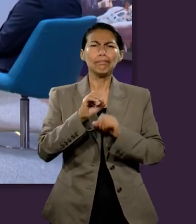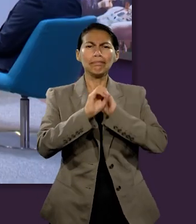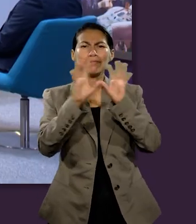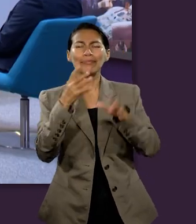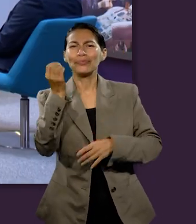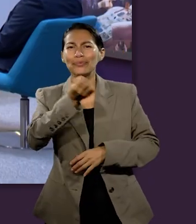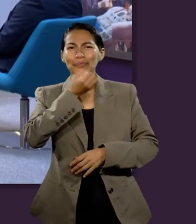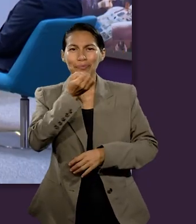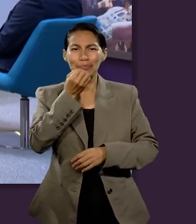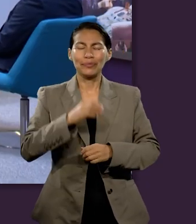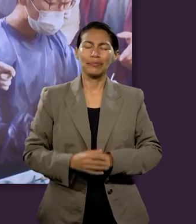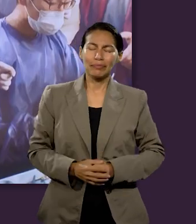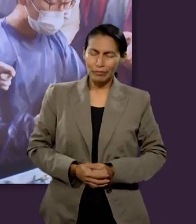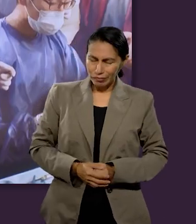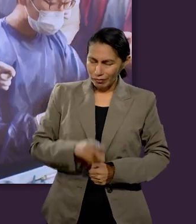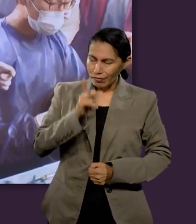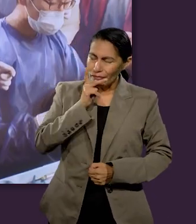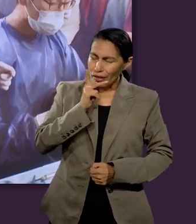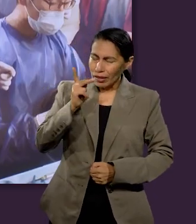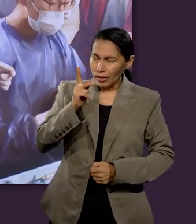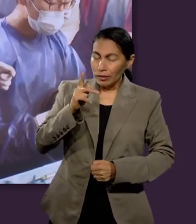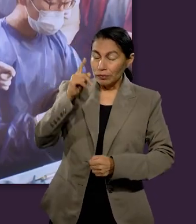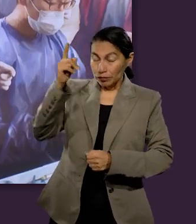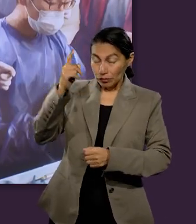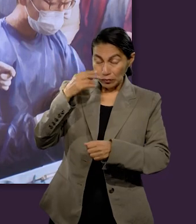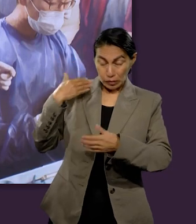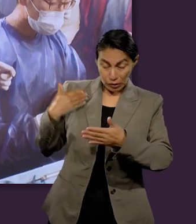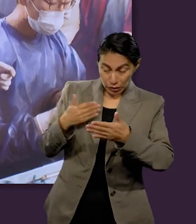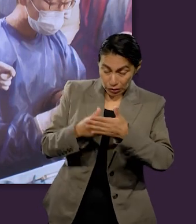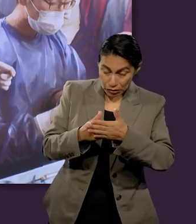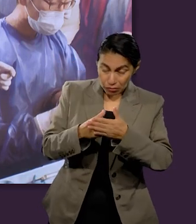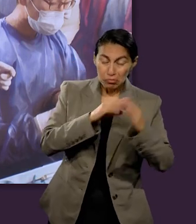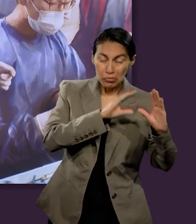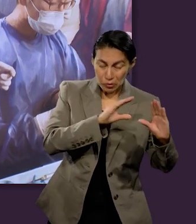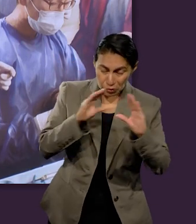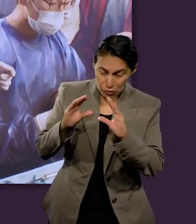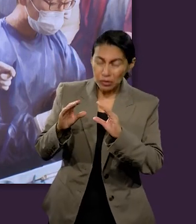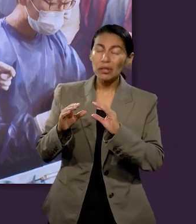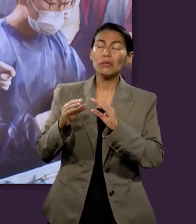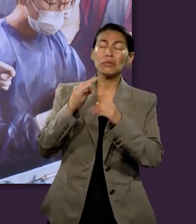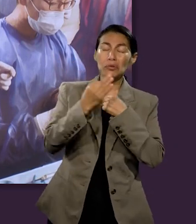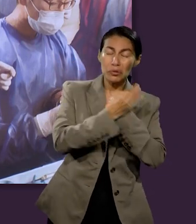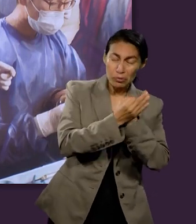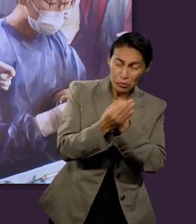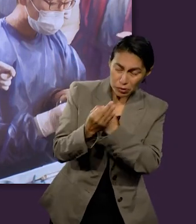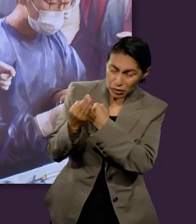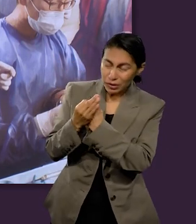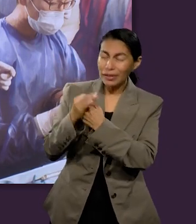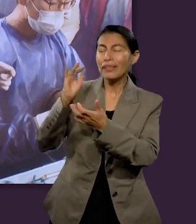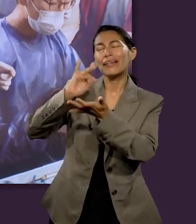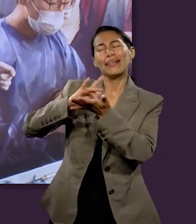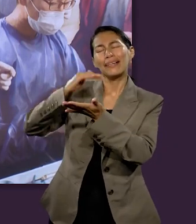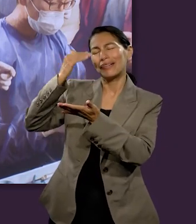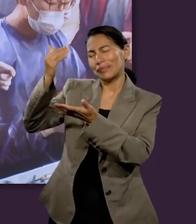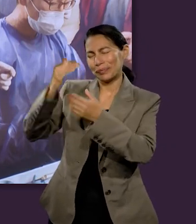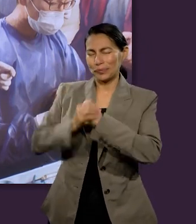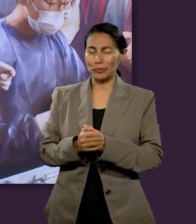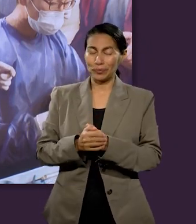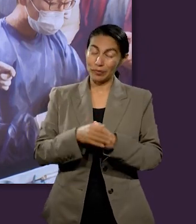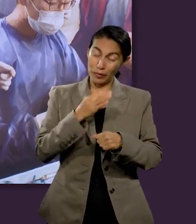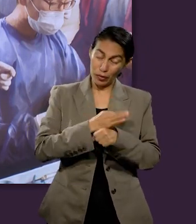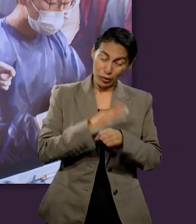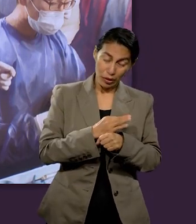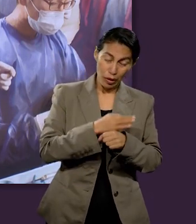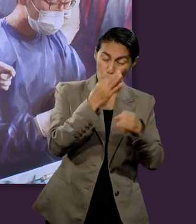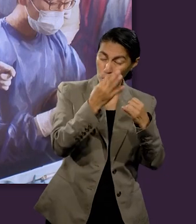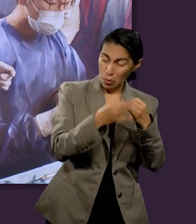Claro que sí, oremos. Gracias, cariñoso Padre, porque hasta aquí nos has cuidado, hasta aquí nos tienes con bien. Y